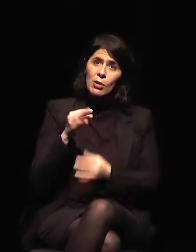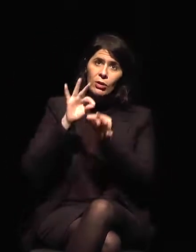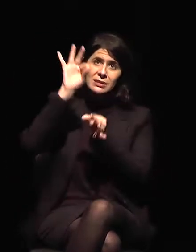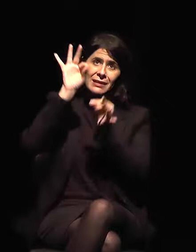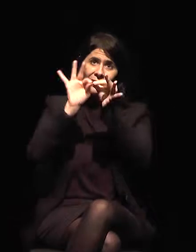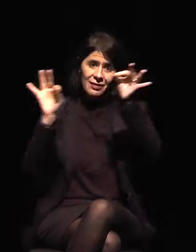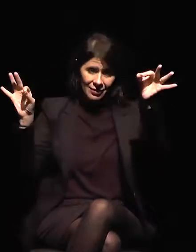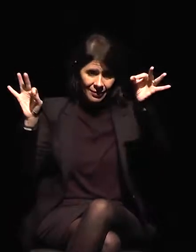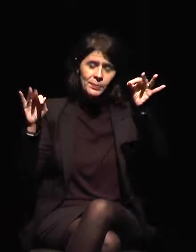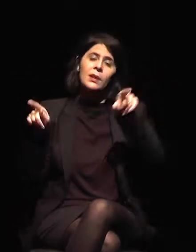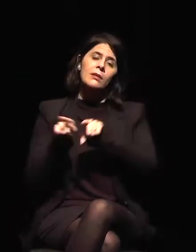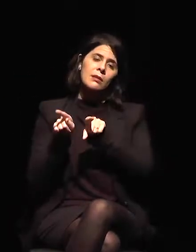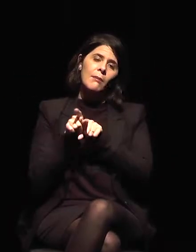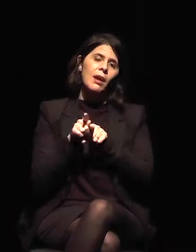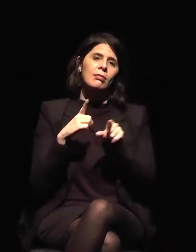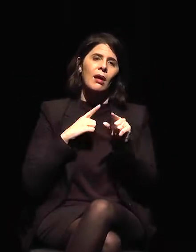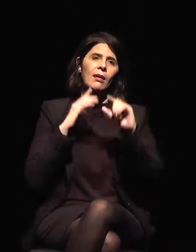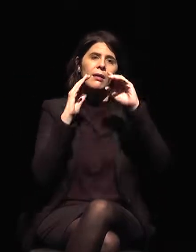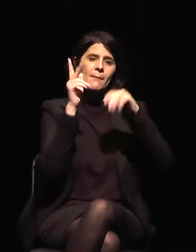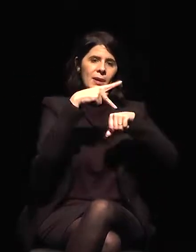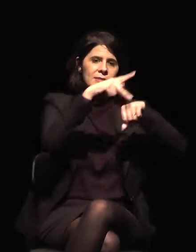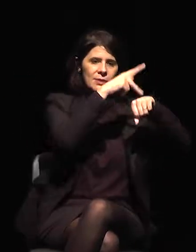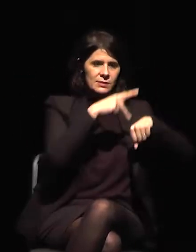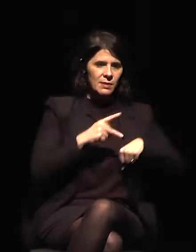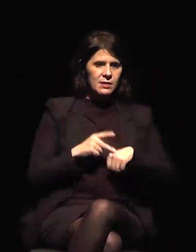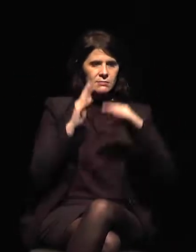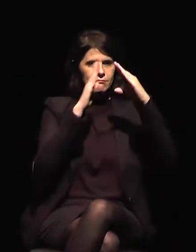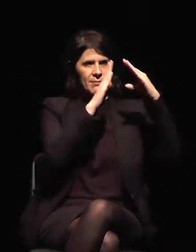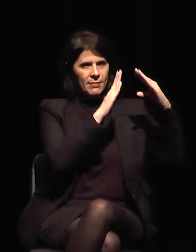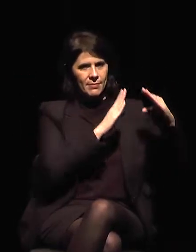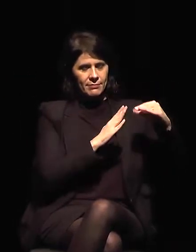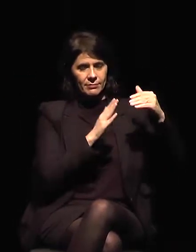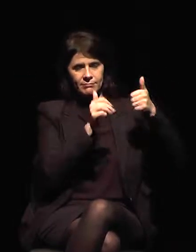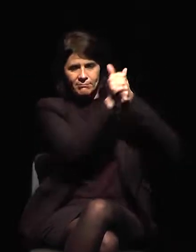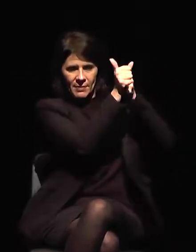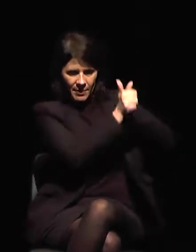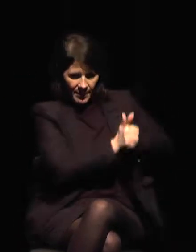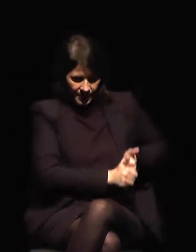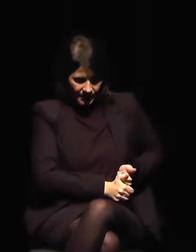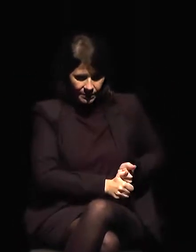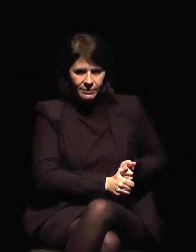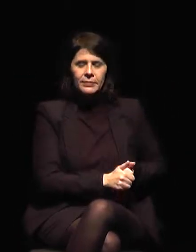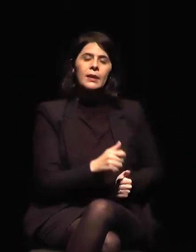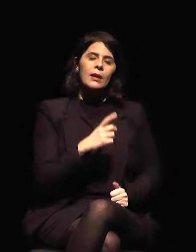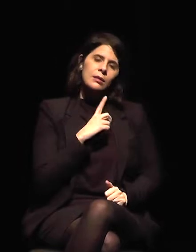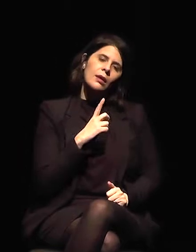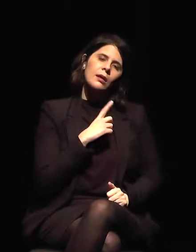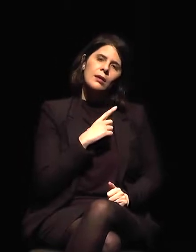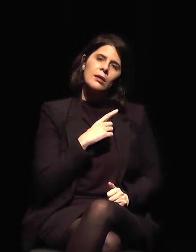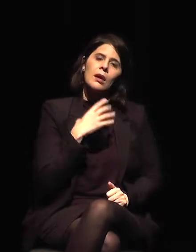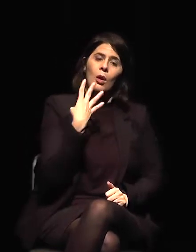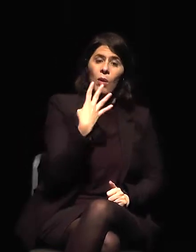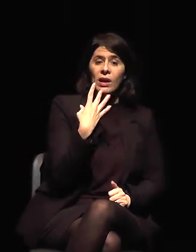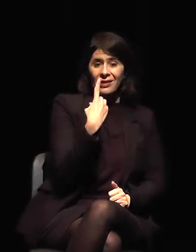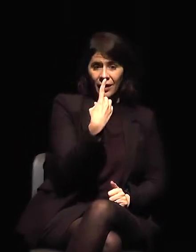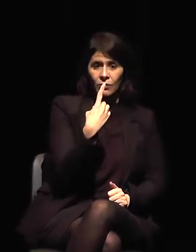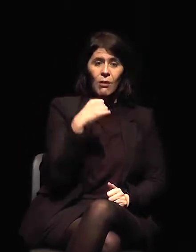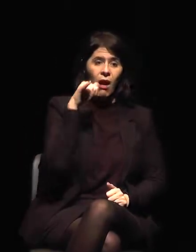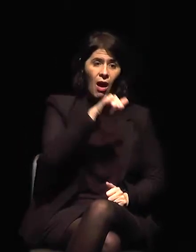fronteras terrestres. 41 aeropuertos internacionales, 217